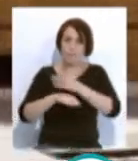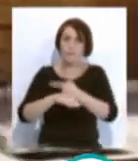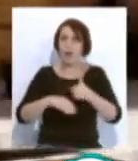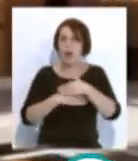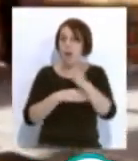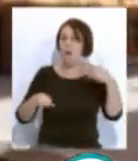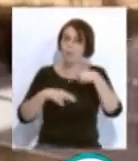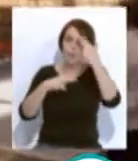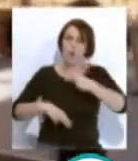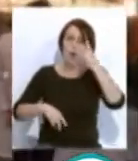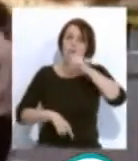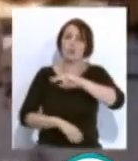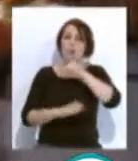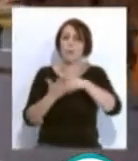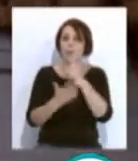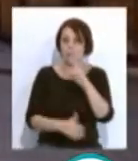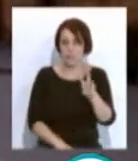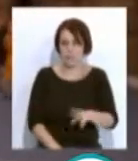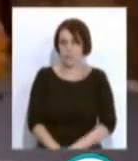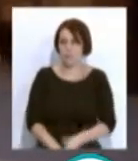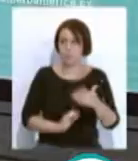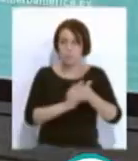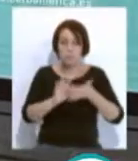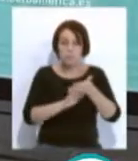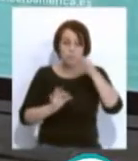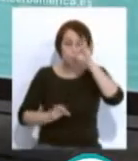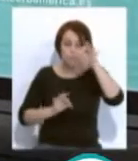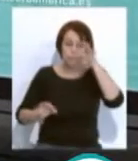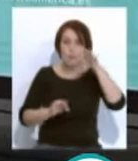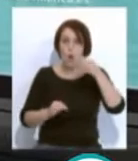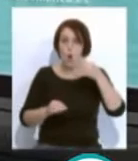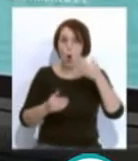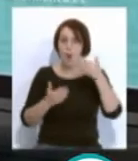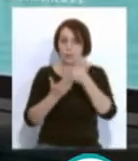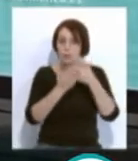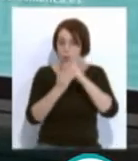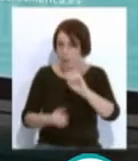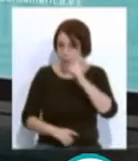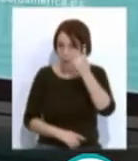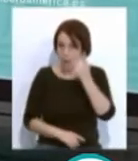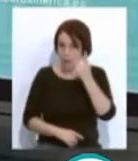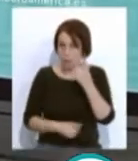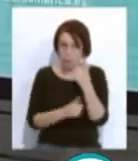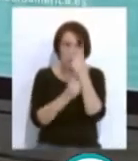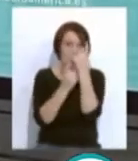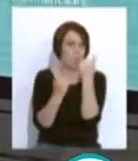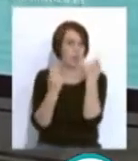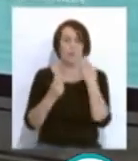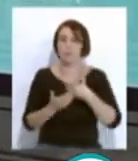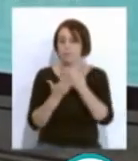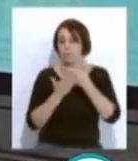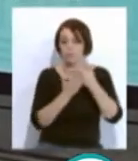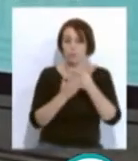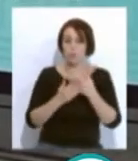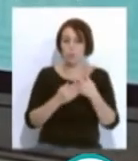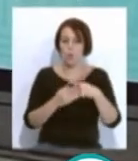en 2023. Hablando muy concretamente, se va a hacer un estudio primero que es necesario, es imprescindible, que es el estudio geotécnico,